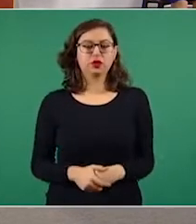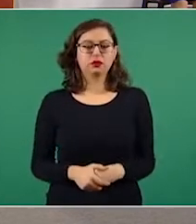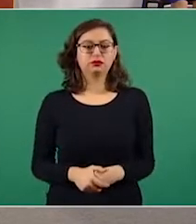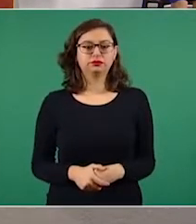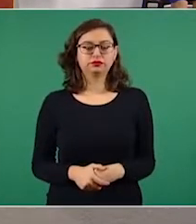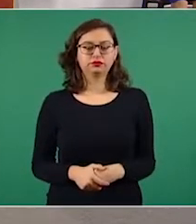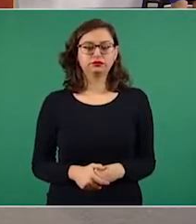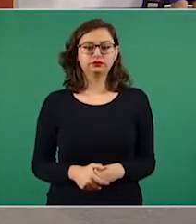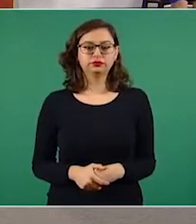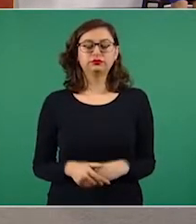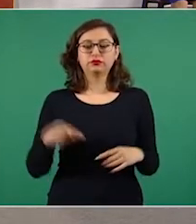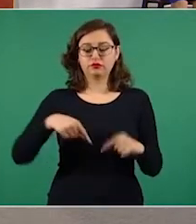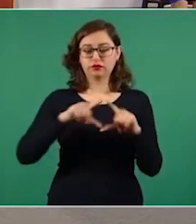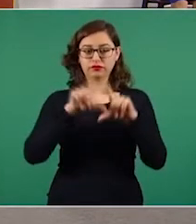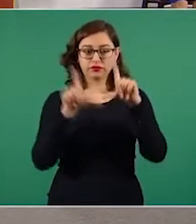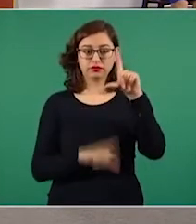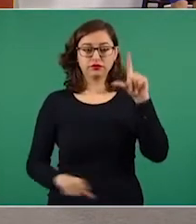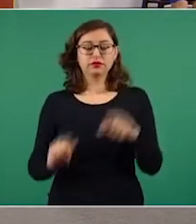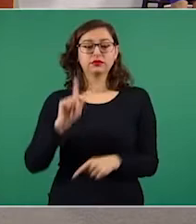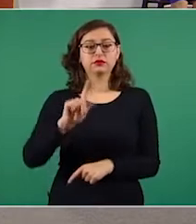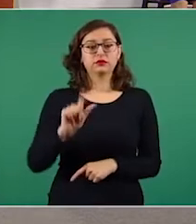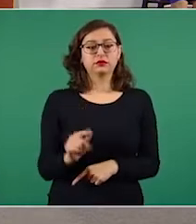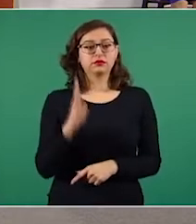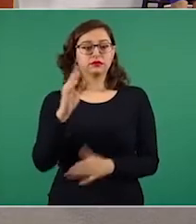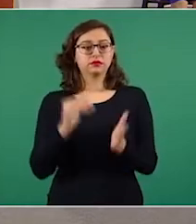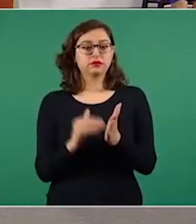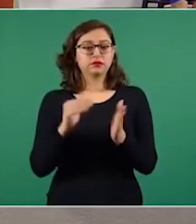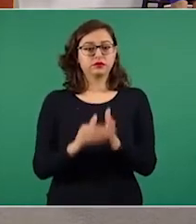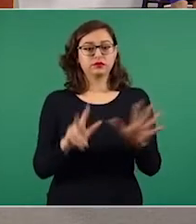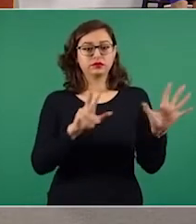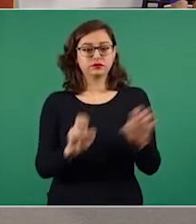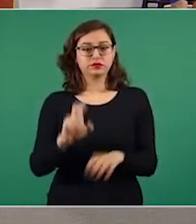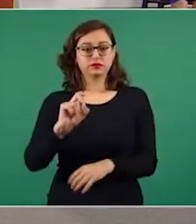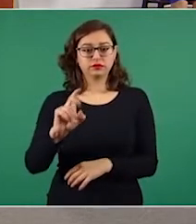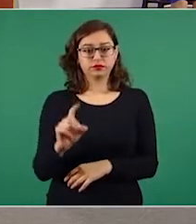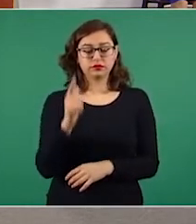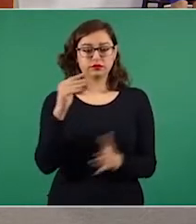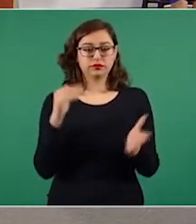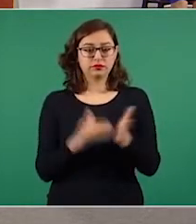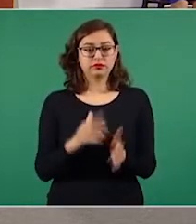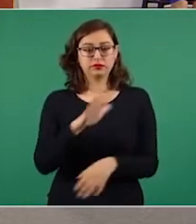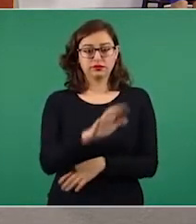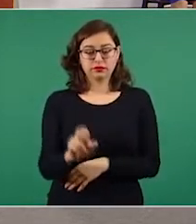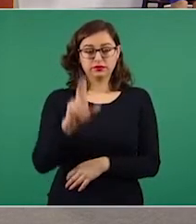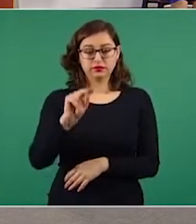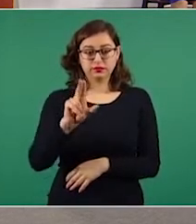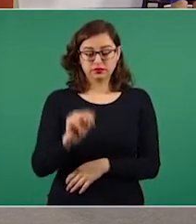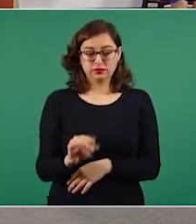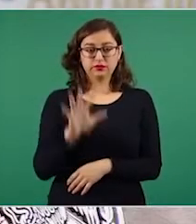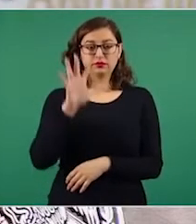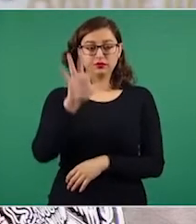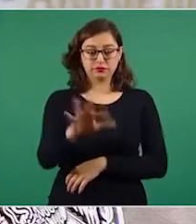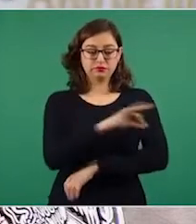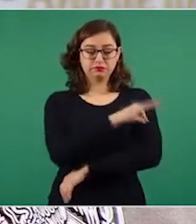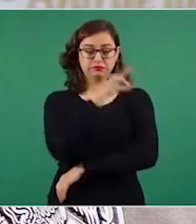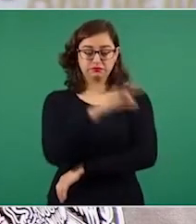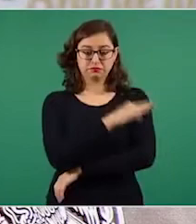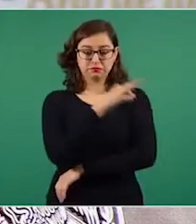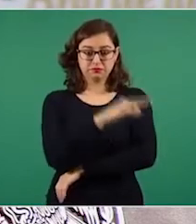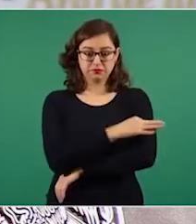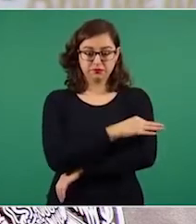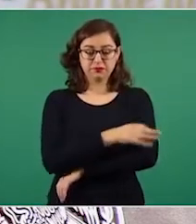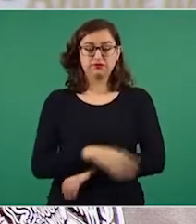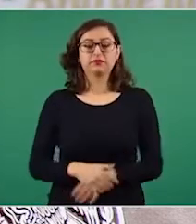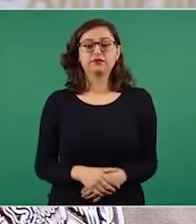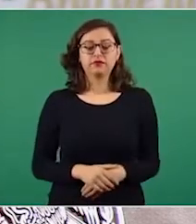México se han aplicado 74 millones 837 mil 585, vacunas